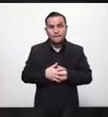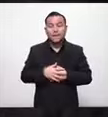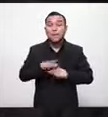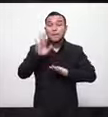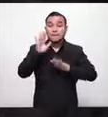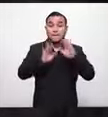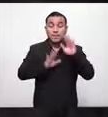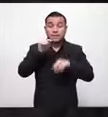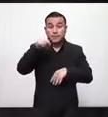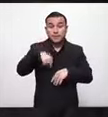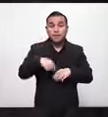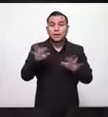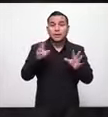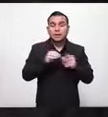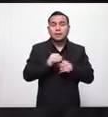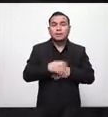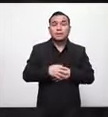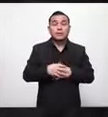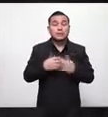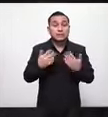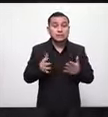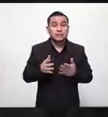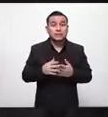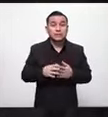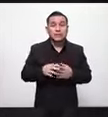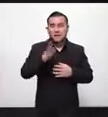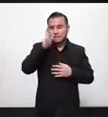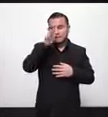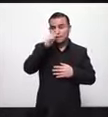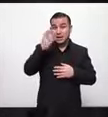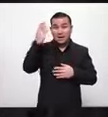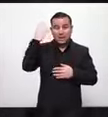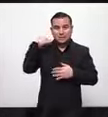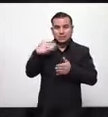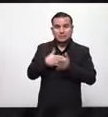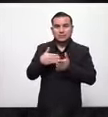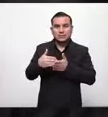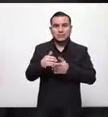participación en esto cuando allá por el mes de febrero empezaron